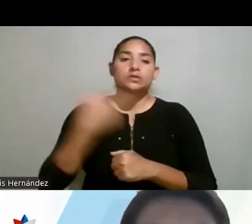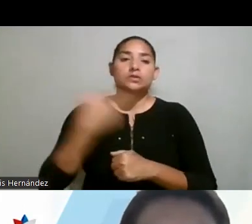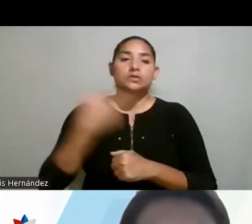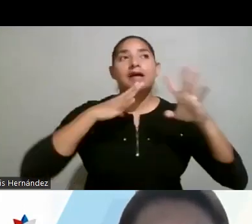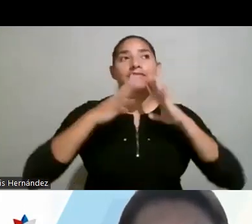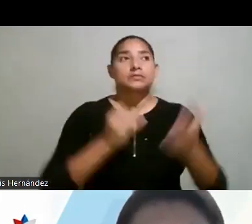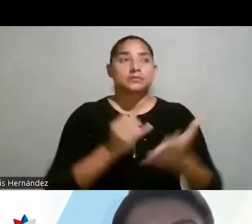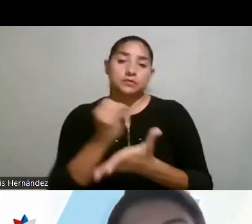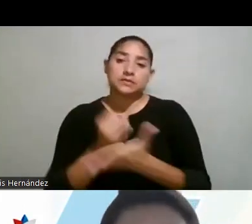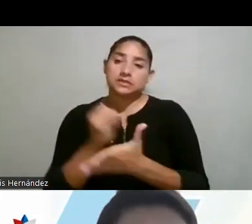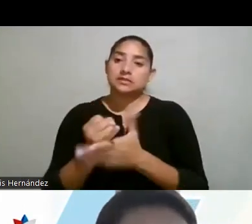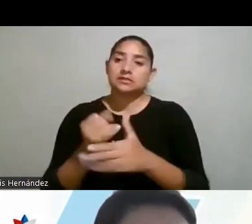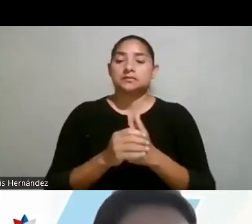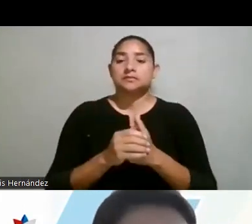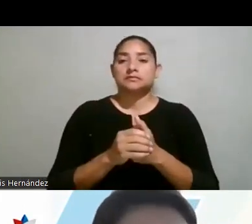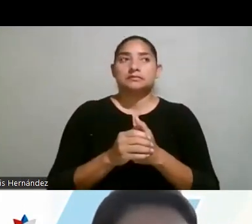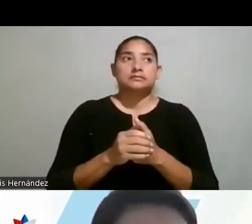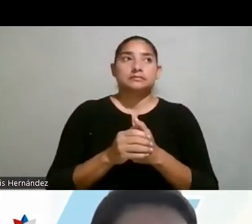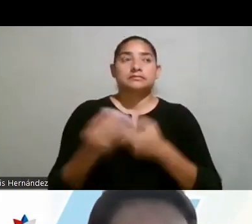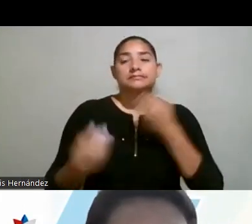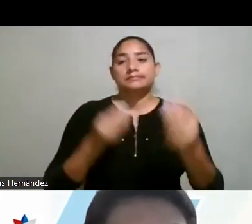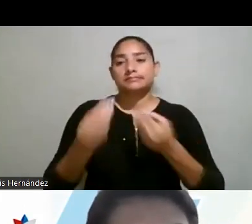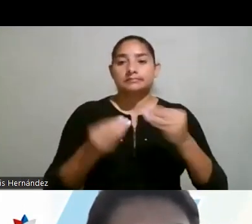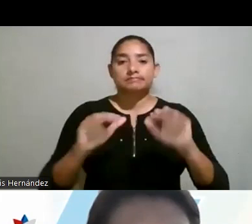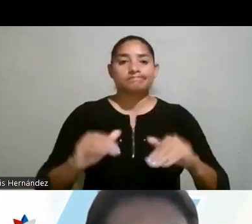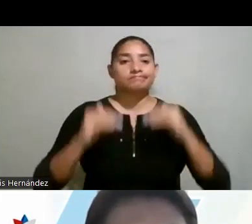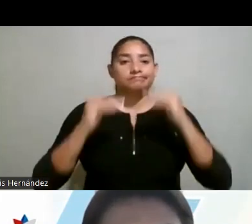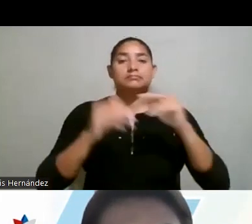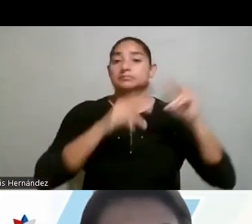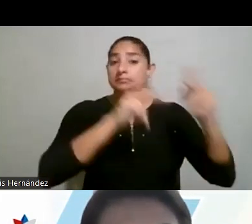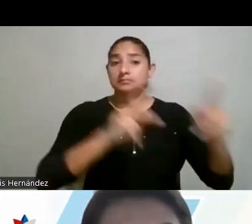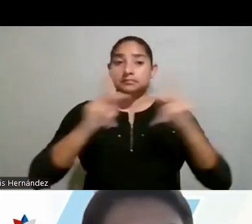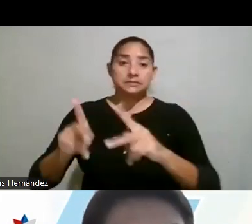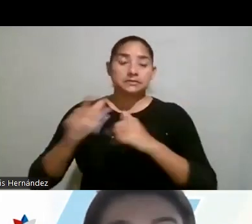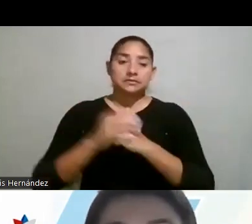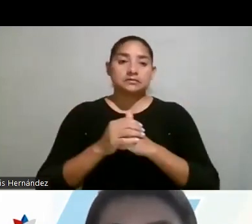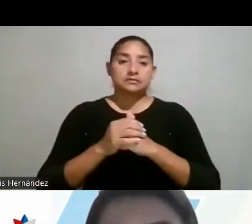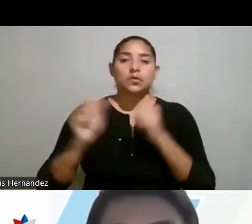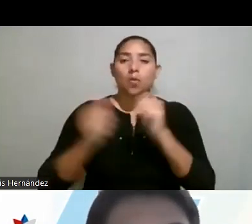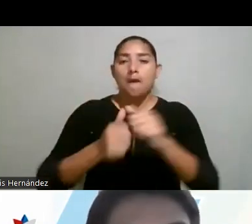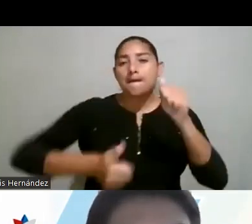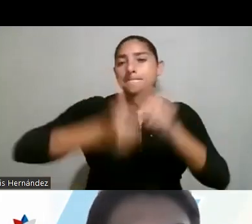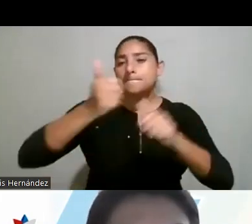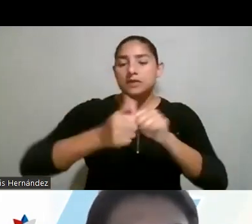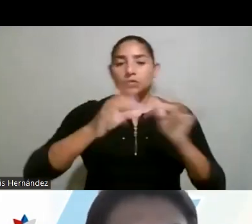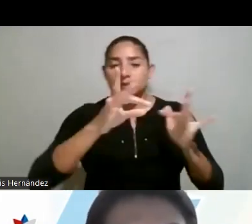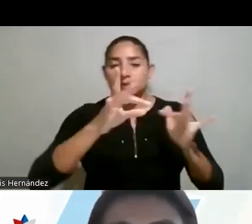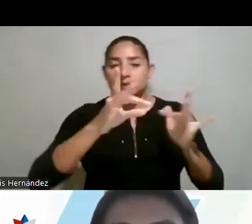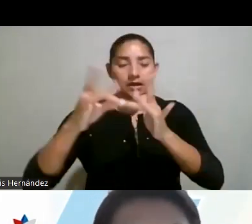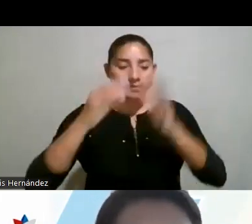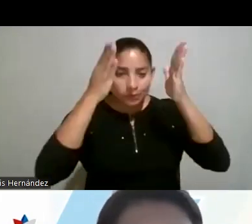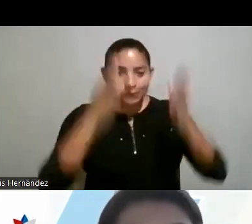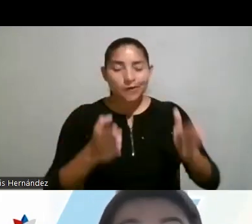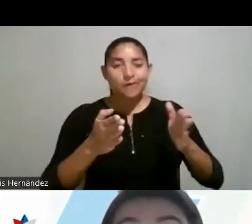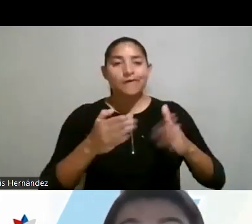investigación, vamos a, digamos, a los niveles de personas con una mayor especialización y